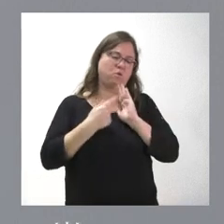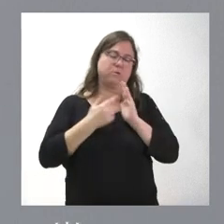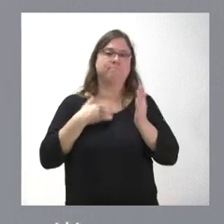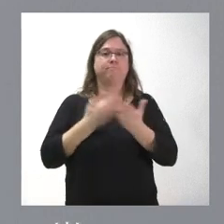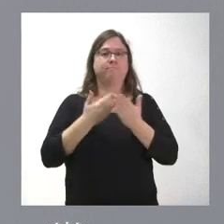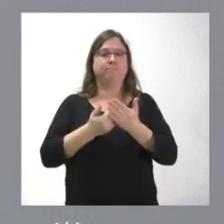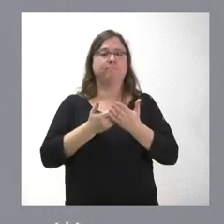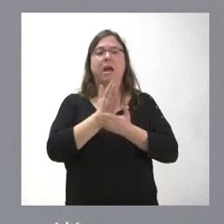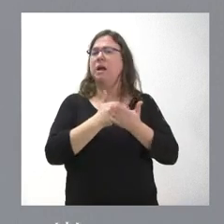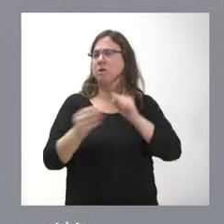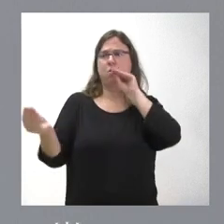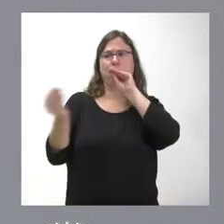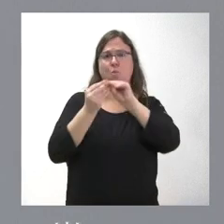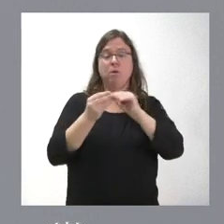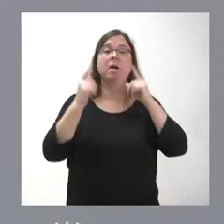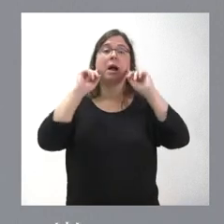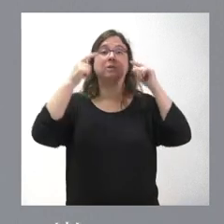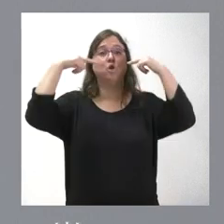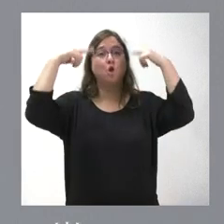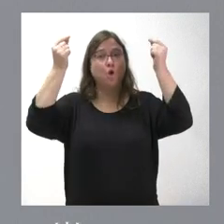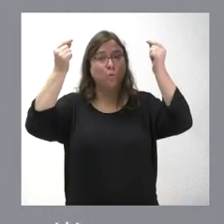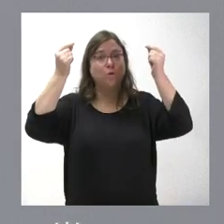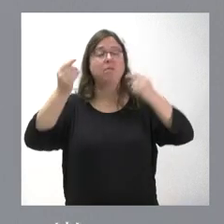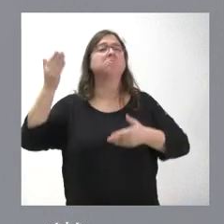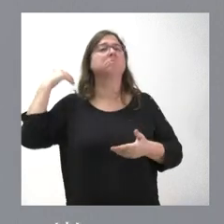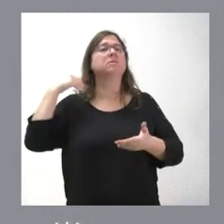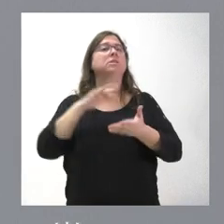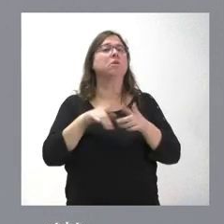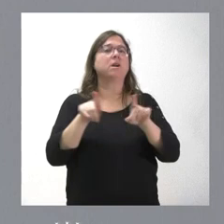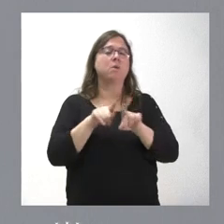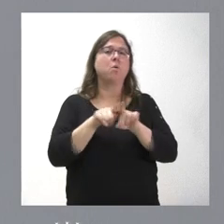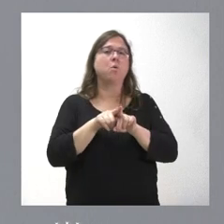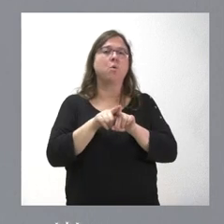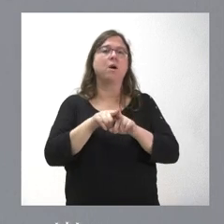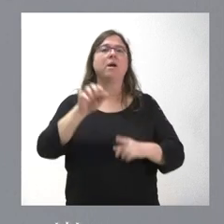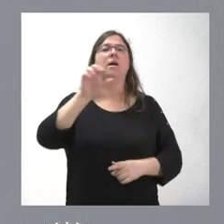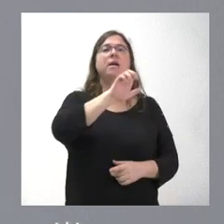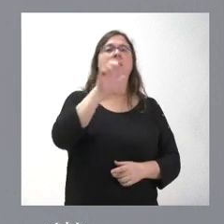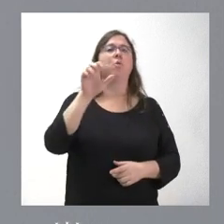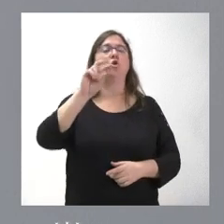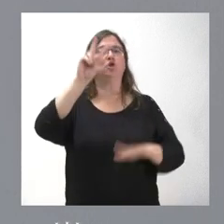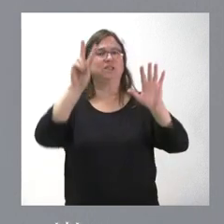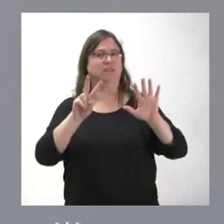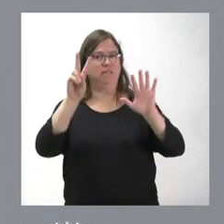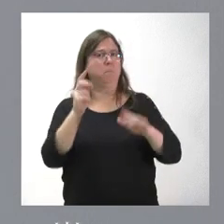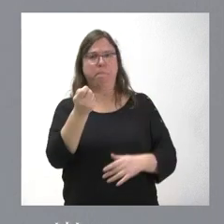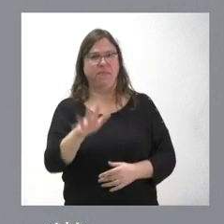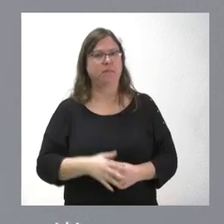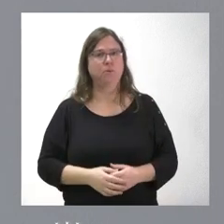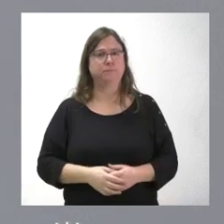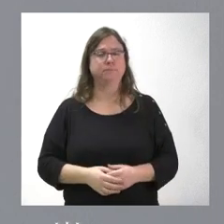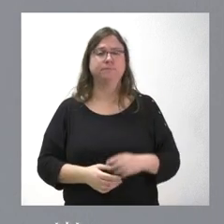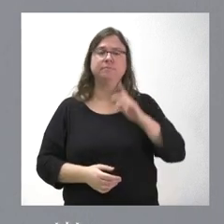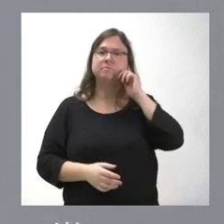que defendemos desde Castilla y León. Es el caso del lobo y lo hemos visto recientemente también con el caso de la Euro 7, que nos ocurrió algo parecido, que